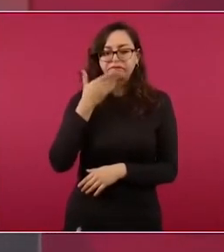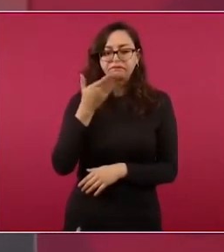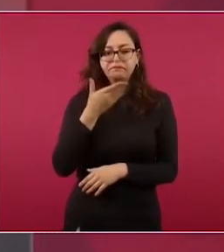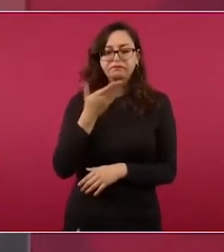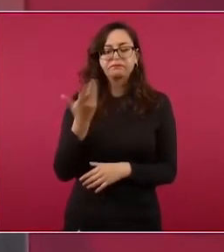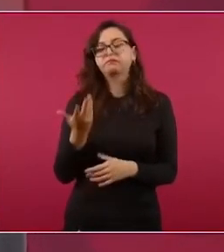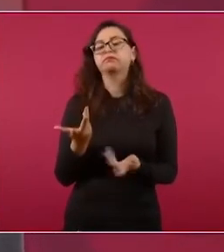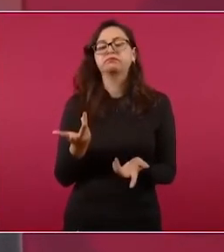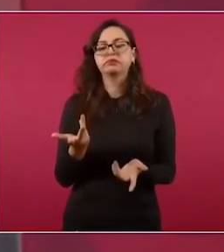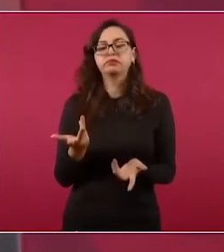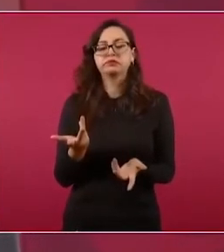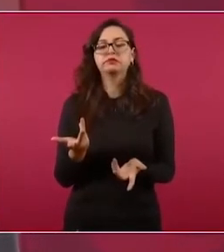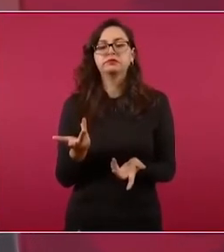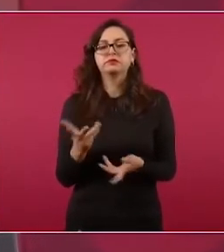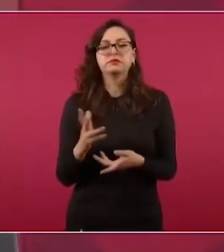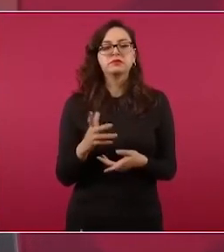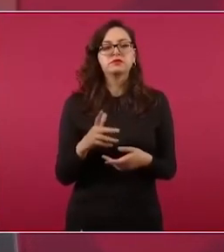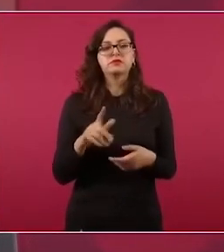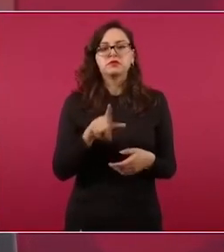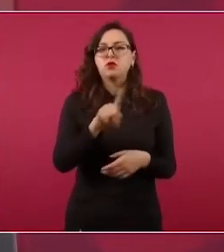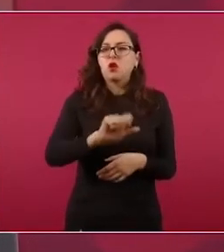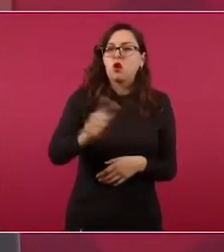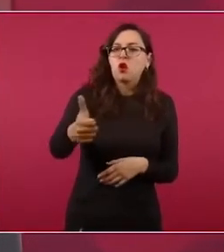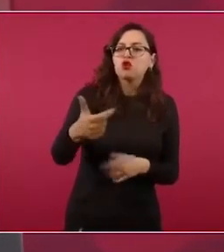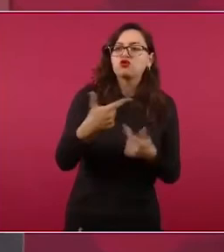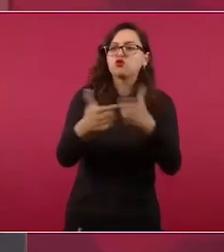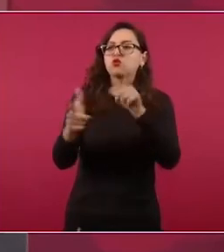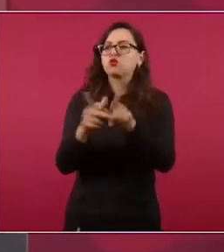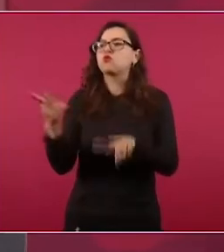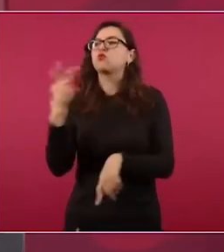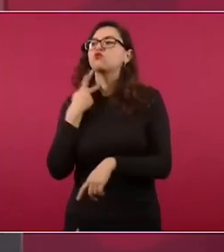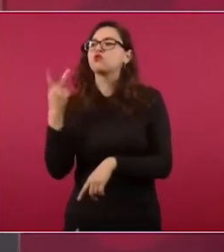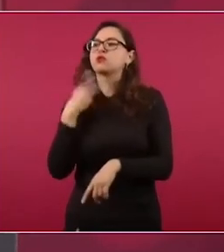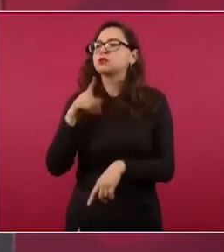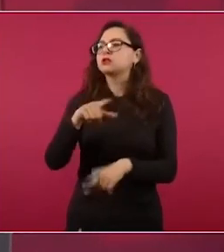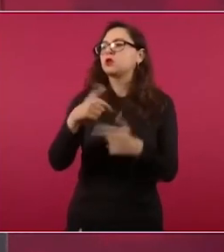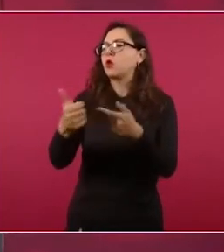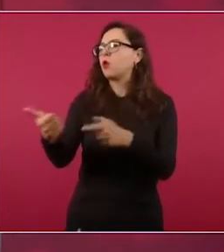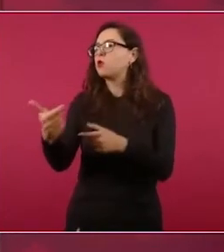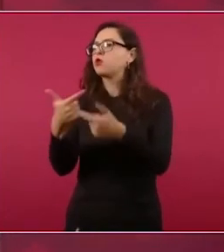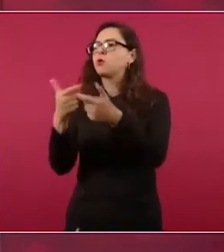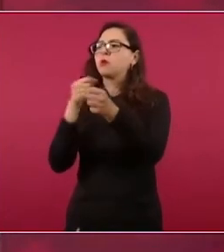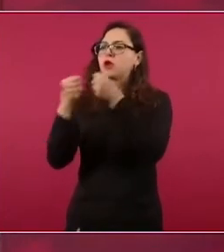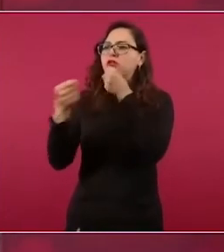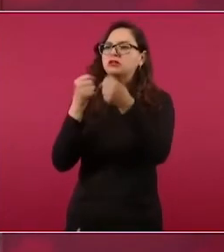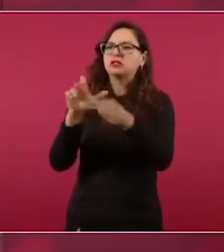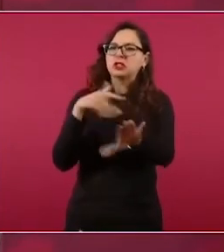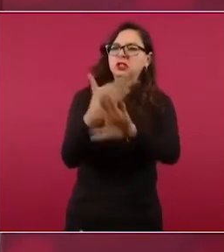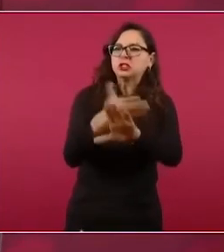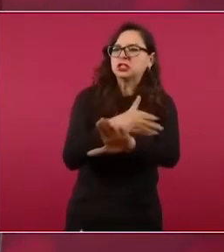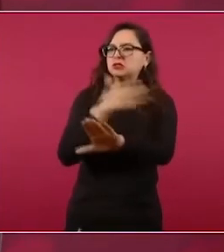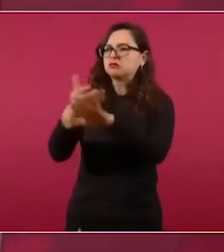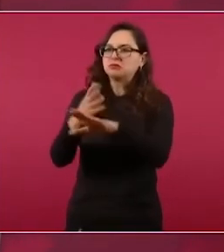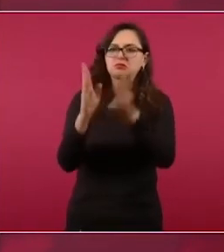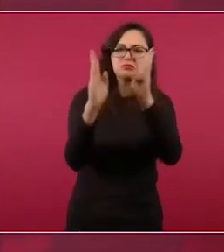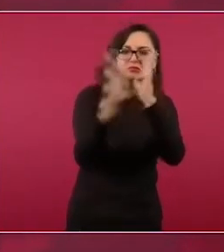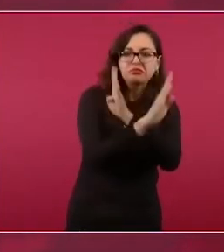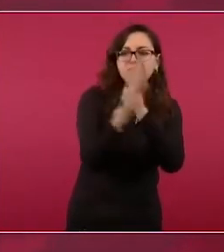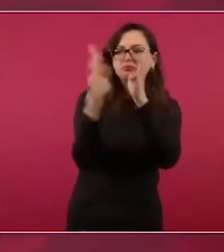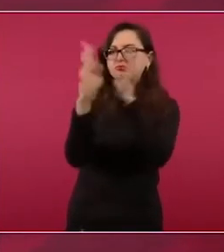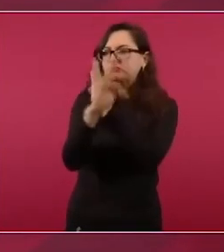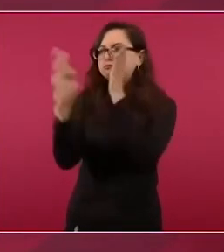los opositores, a periodistas, y que estos